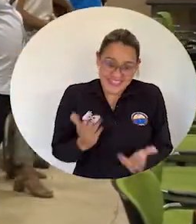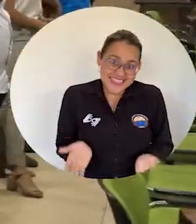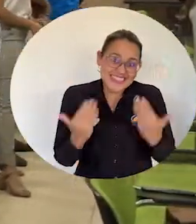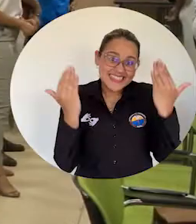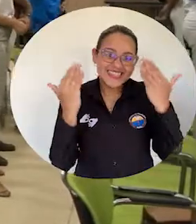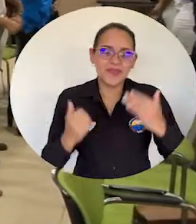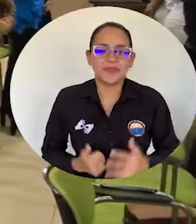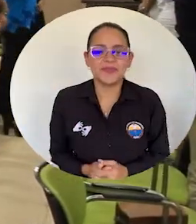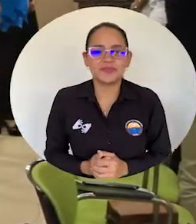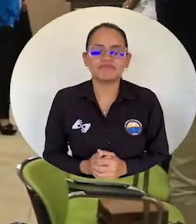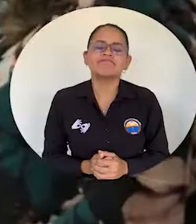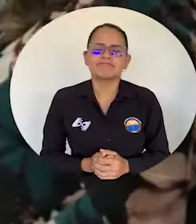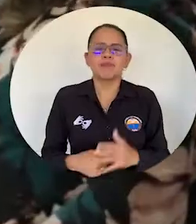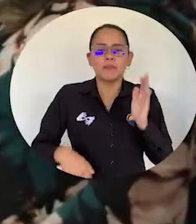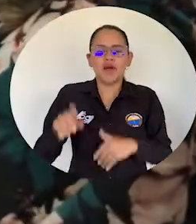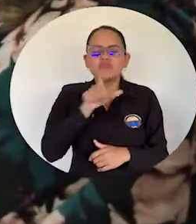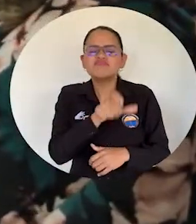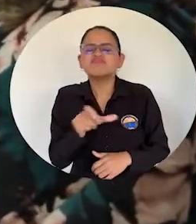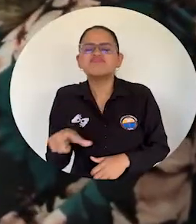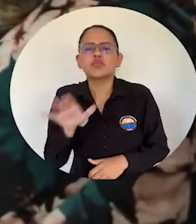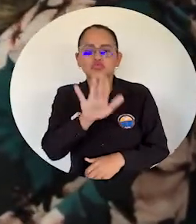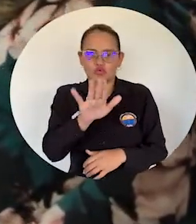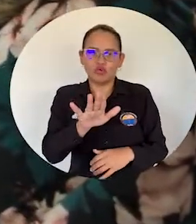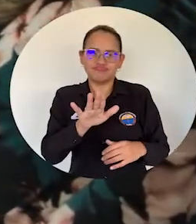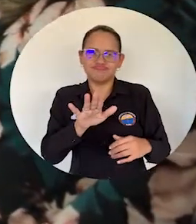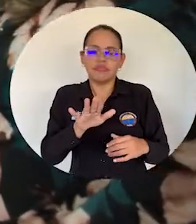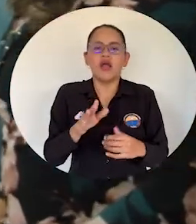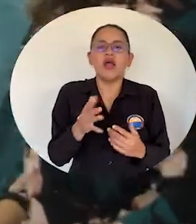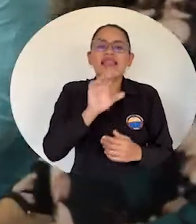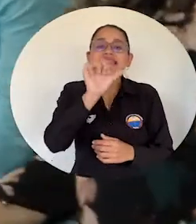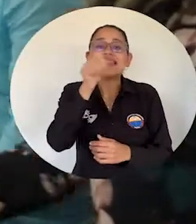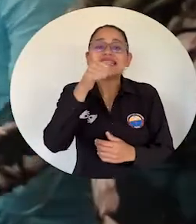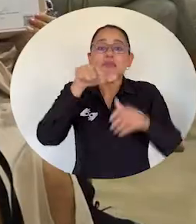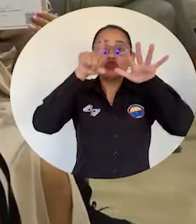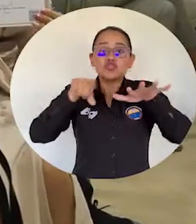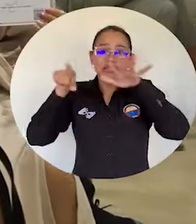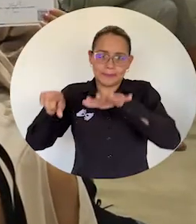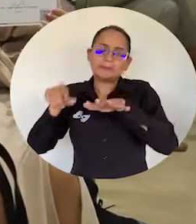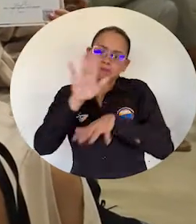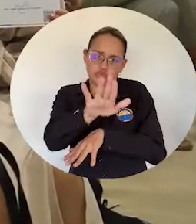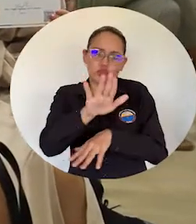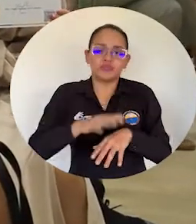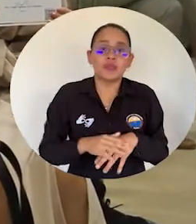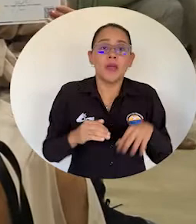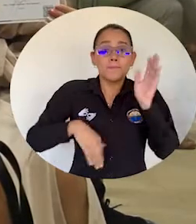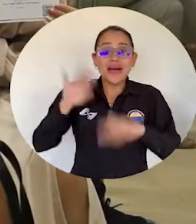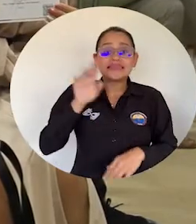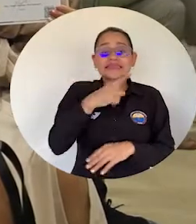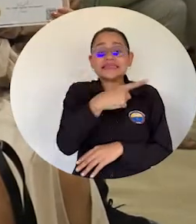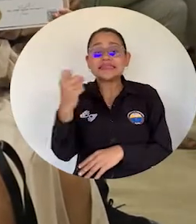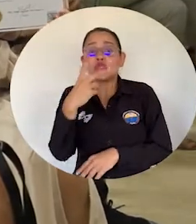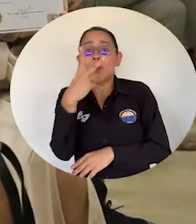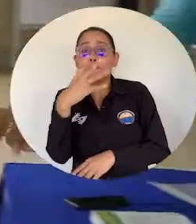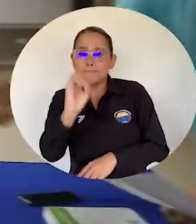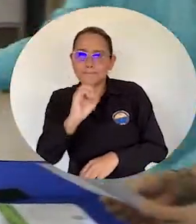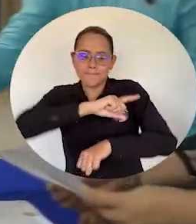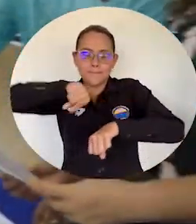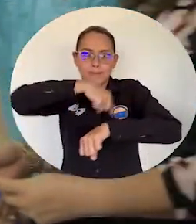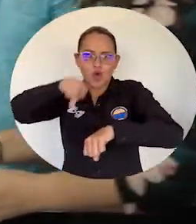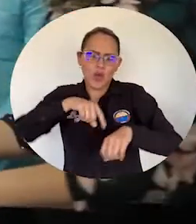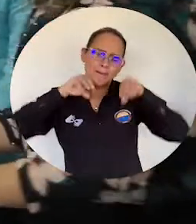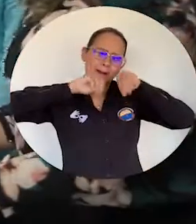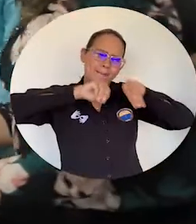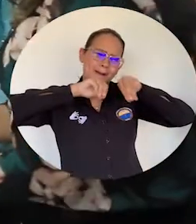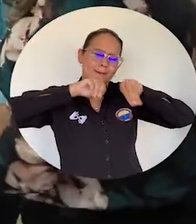conciliadores son estudiantes de décimo semestre que cumplieron con un proceso formativo de 120 horas y que además de proyectarse como abogados,